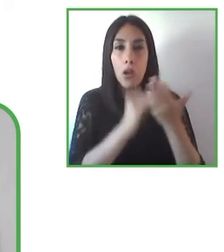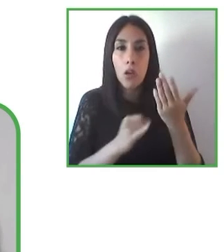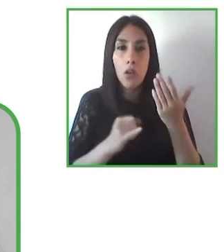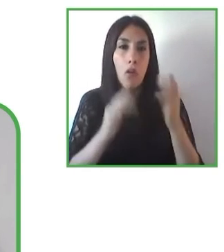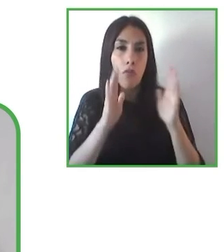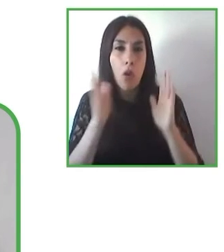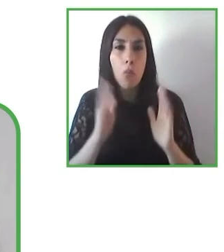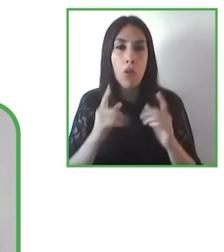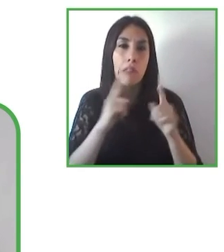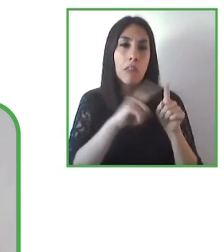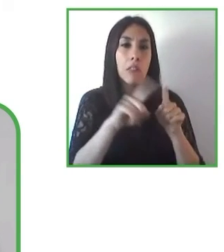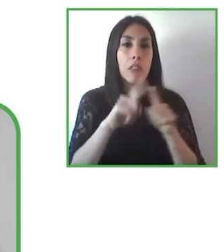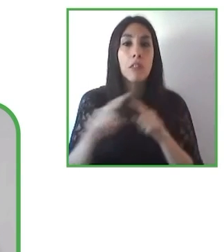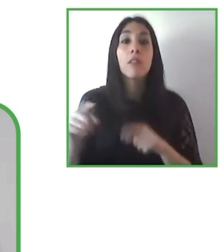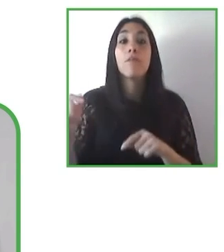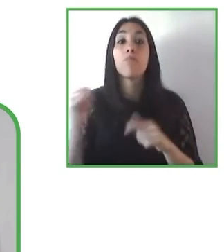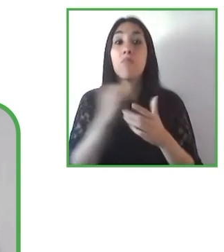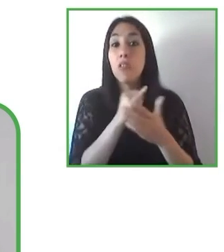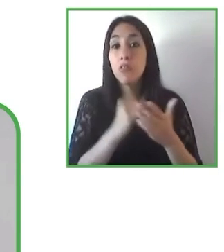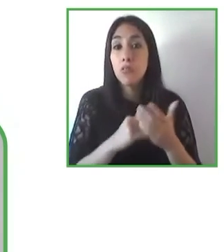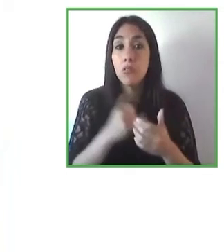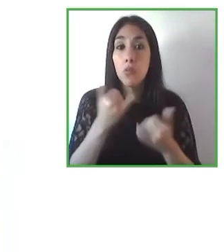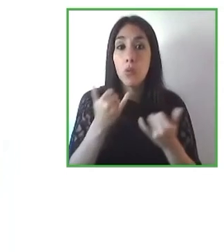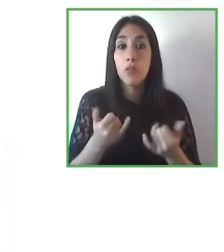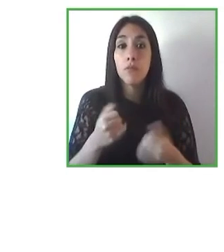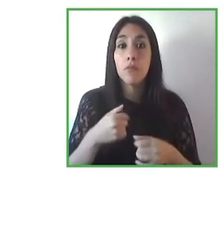también un derecho de toda sociedad